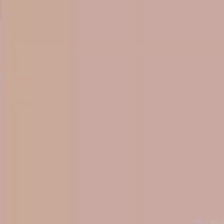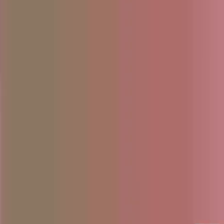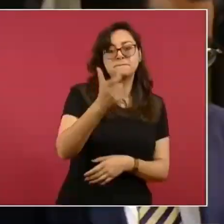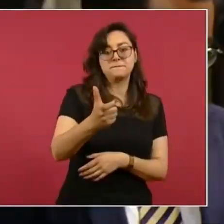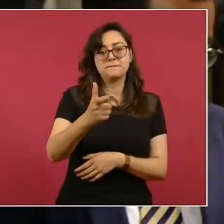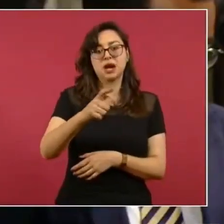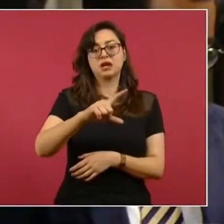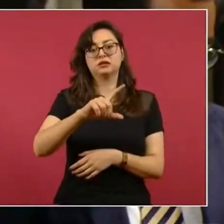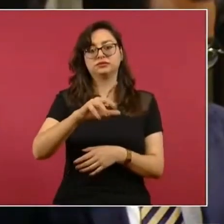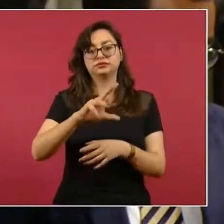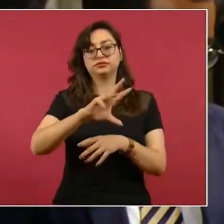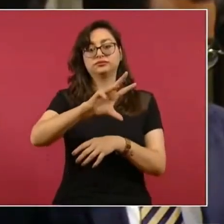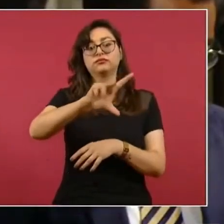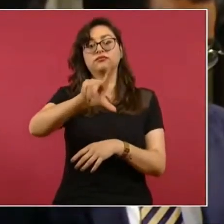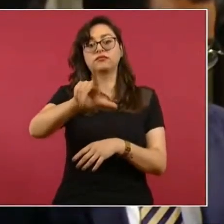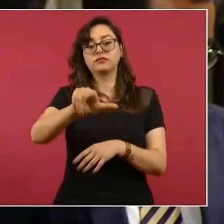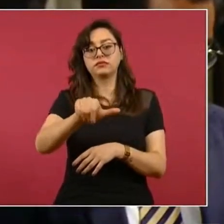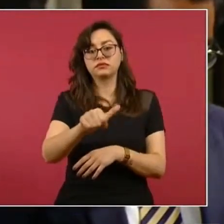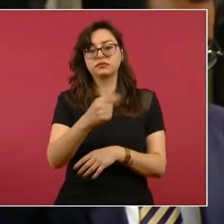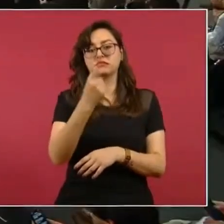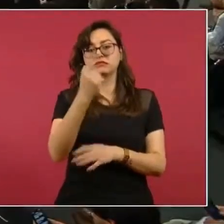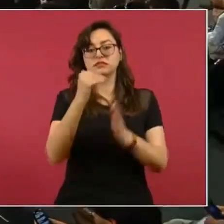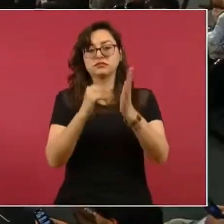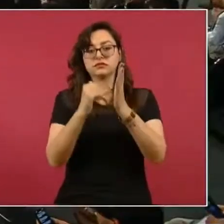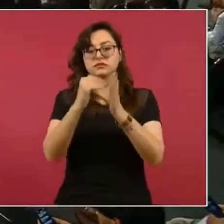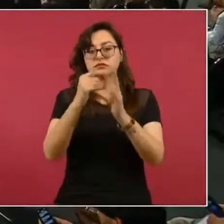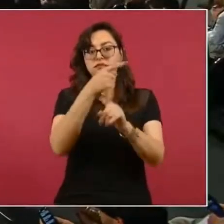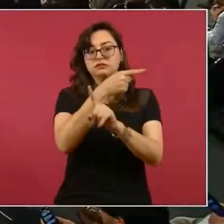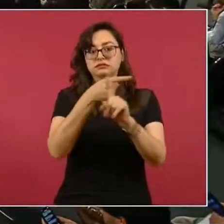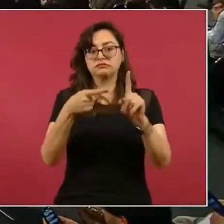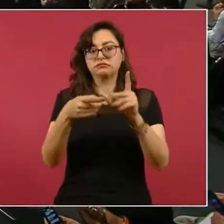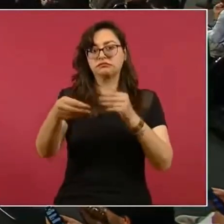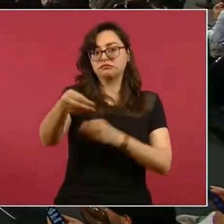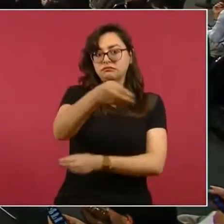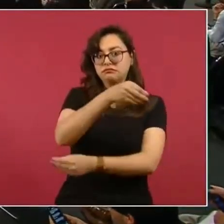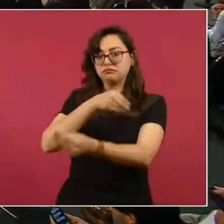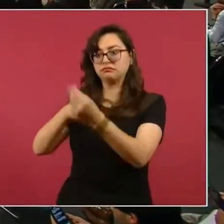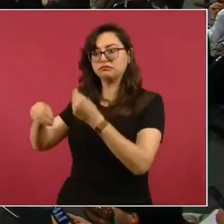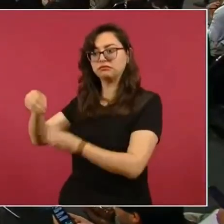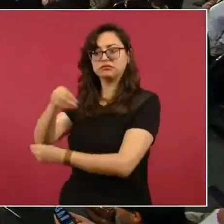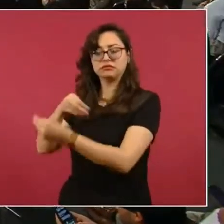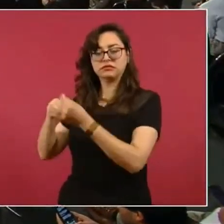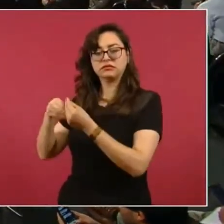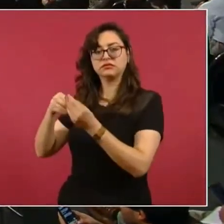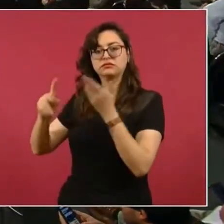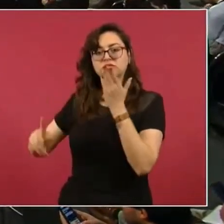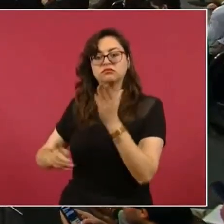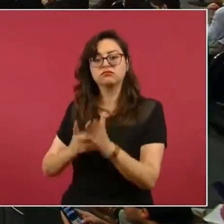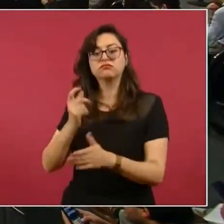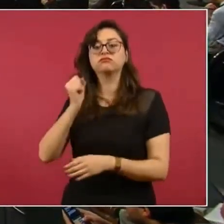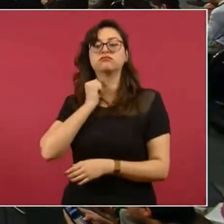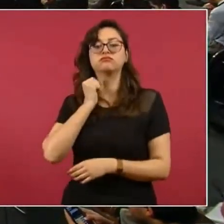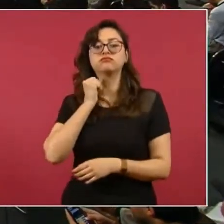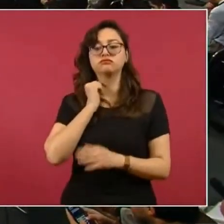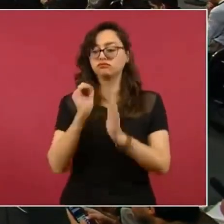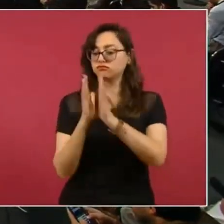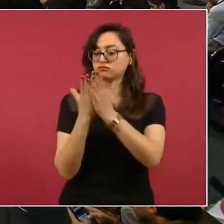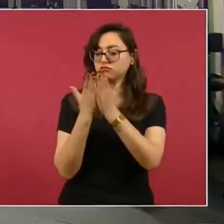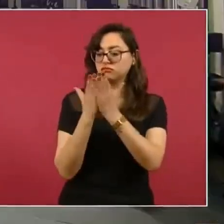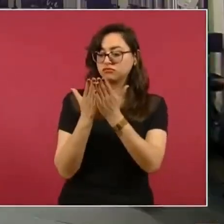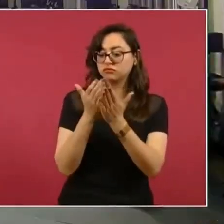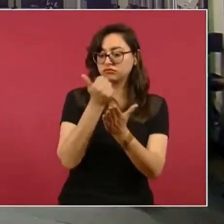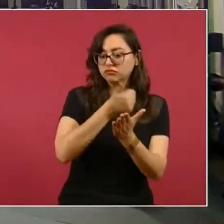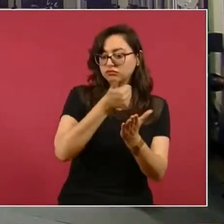haciendo la investigación, todo indica por los tiempos, pues que mejor regresan porque cada libro estaba pagando el Senado dos mil pesos.